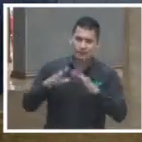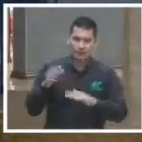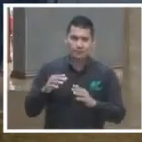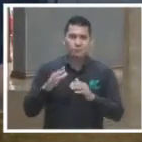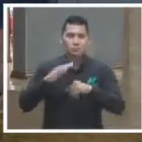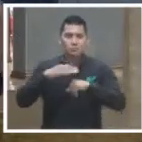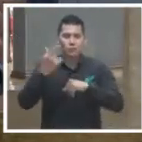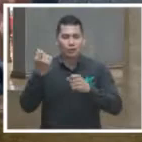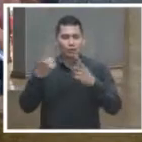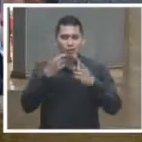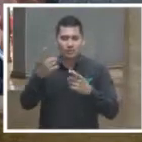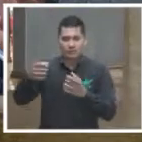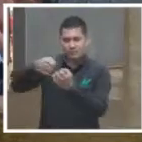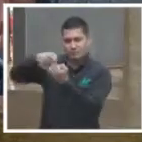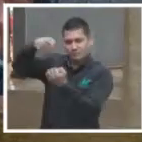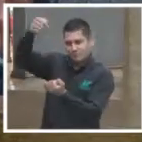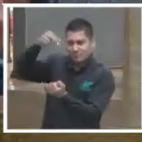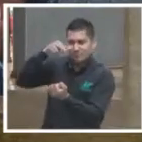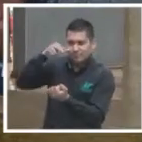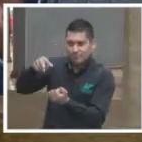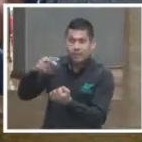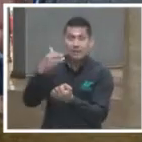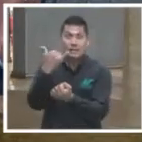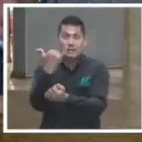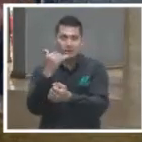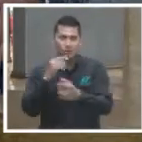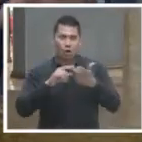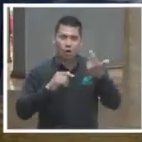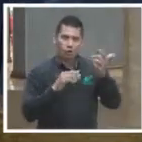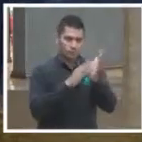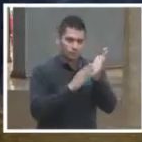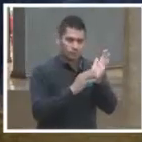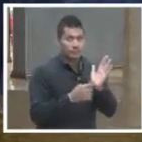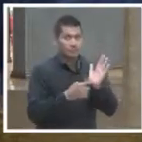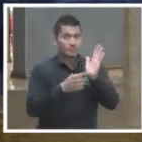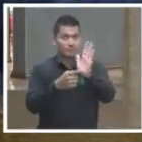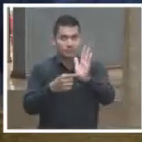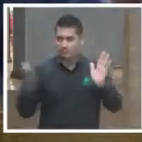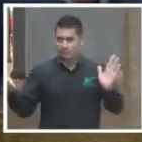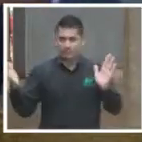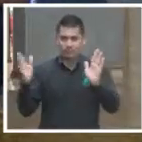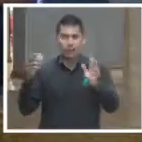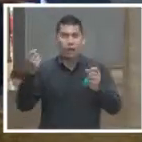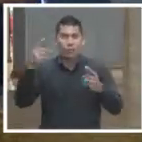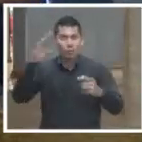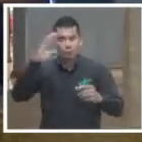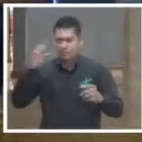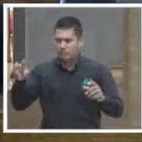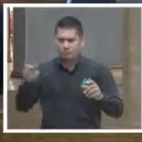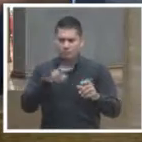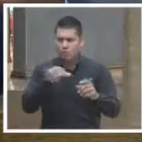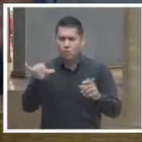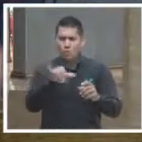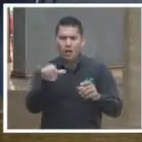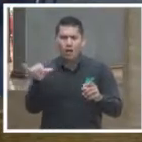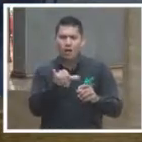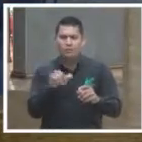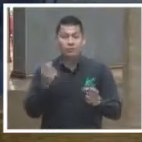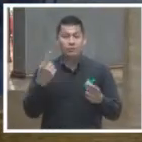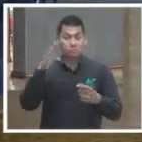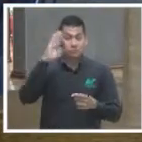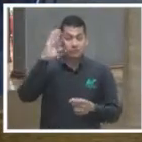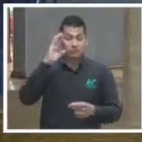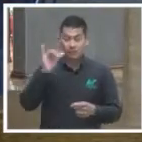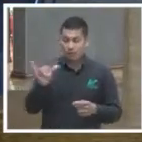transparencia y rendición de cuentas, y casi los utilizan como sinónimos, y no sólo de servicio público, sino también en la academia. No,